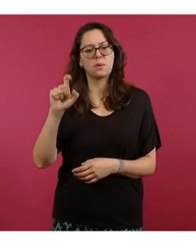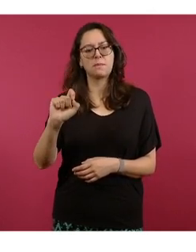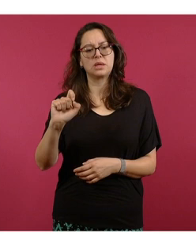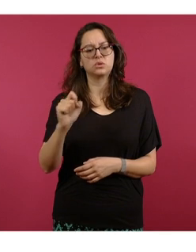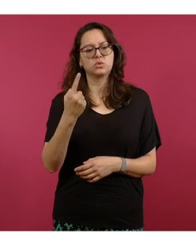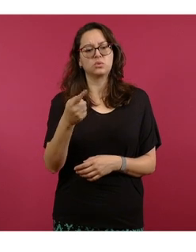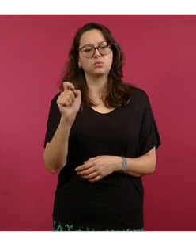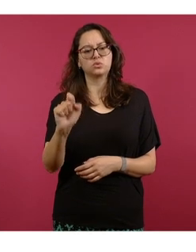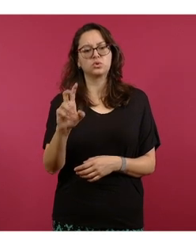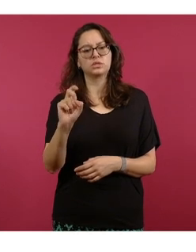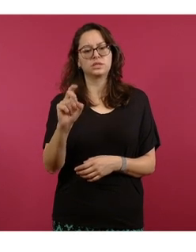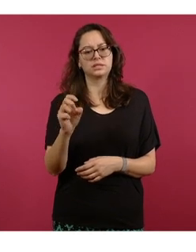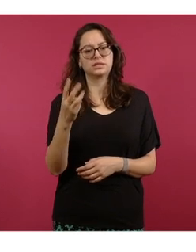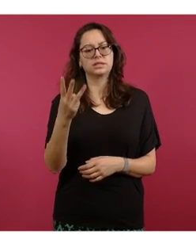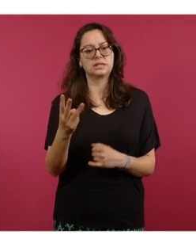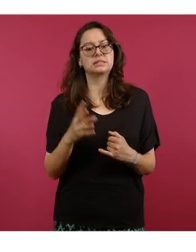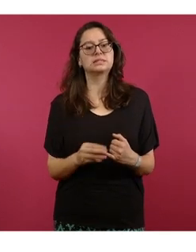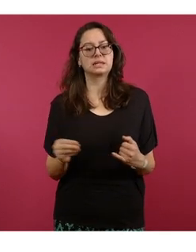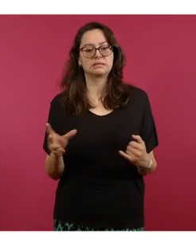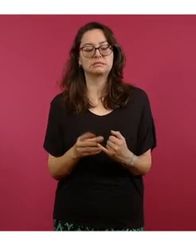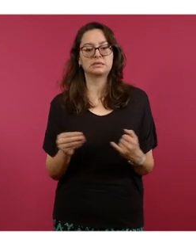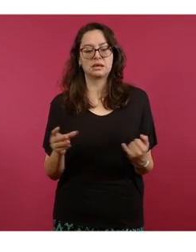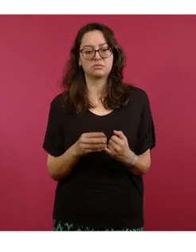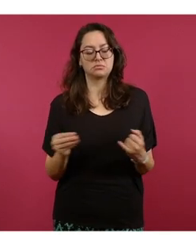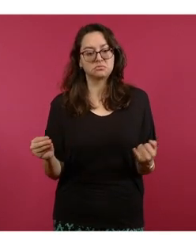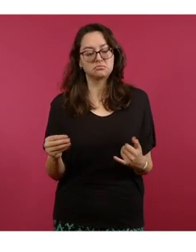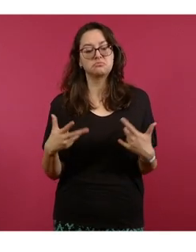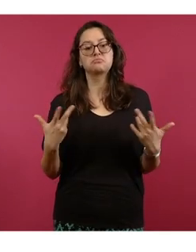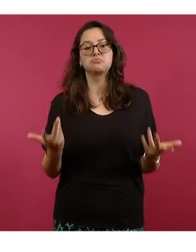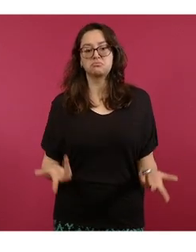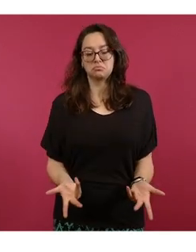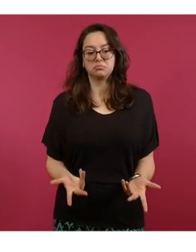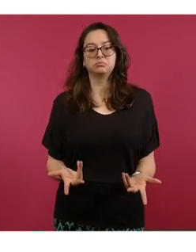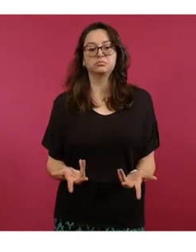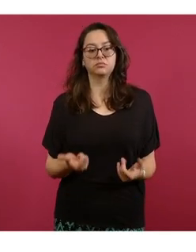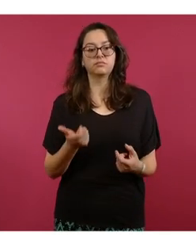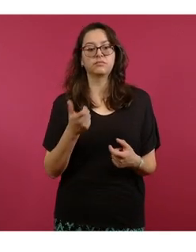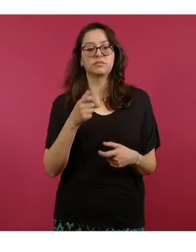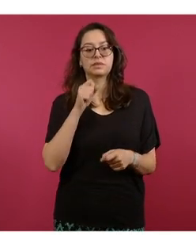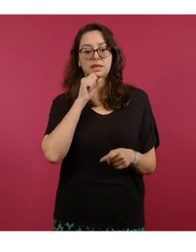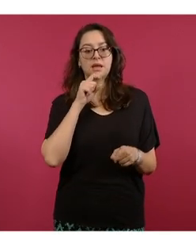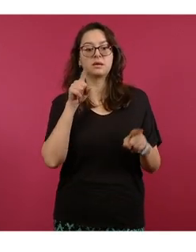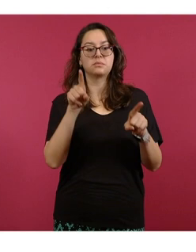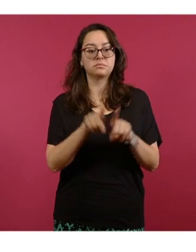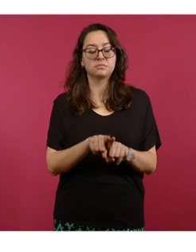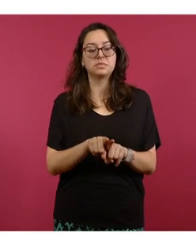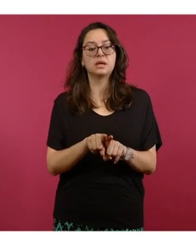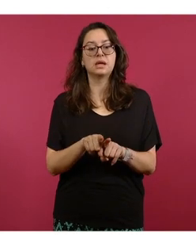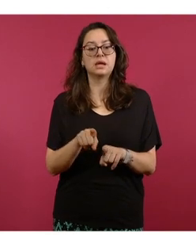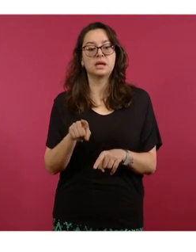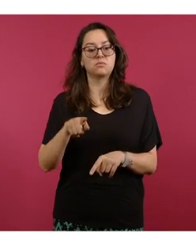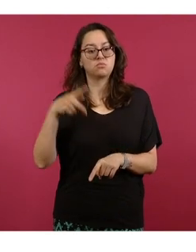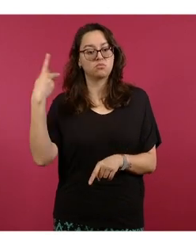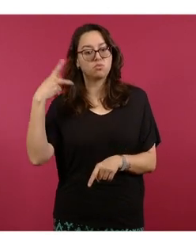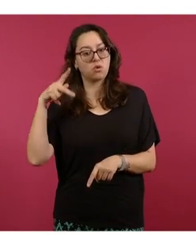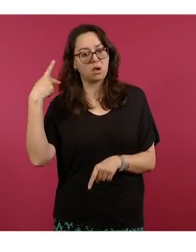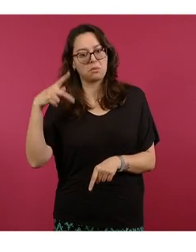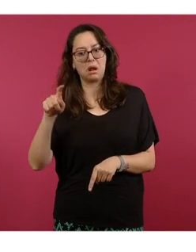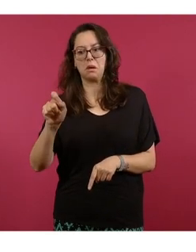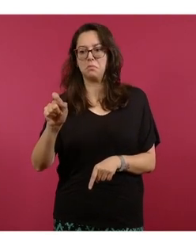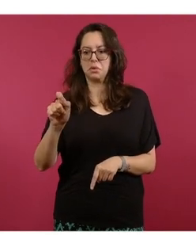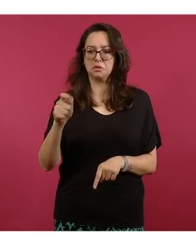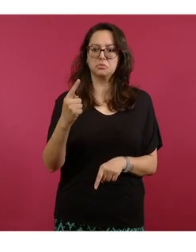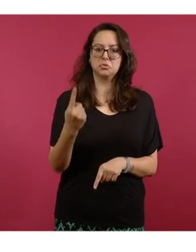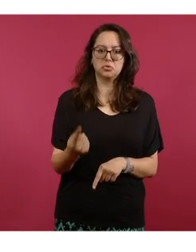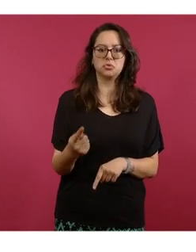de 21 pesos con 33 centavos. Tuvimos precios importantes también en el caso de Xela y en la capital de Puebla, de 21 pesos con